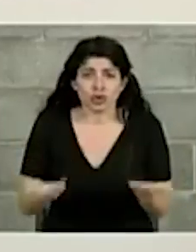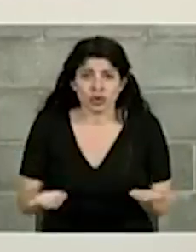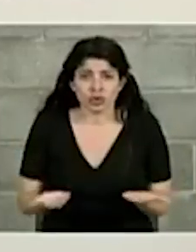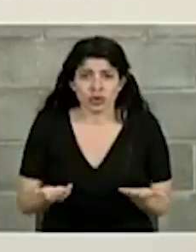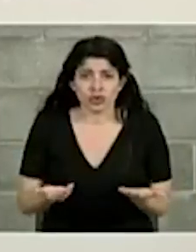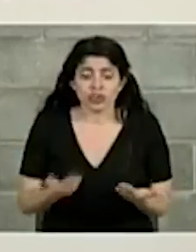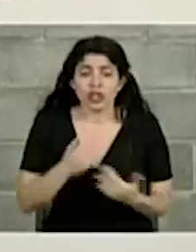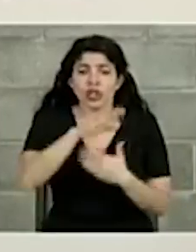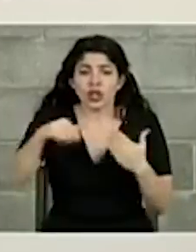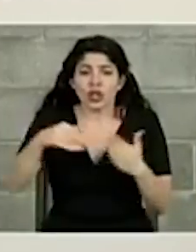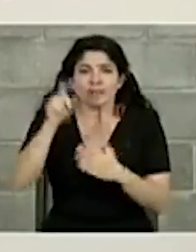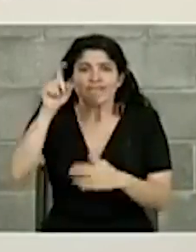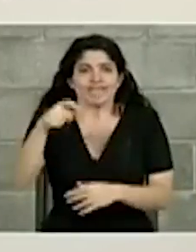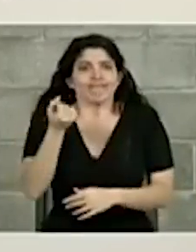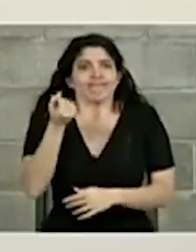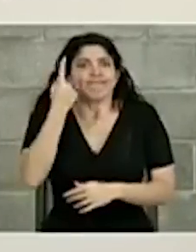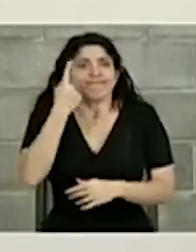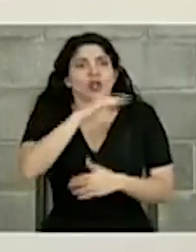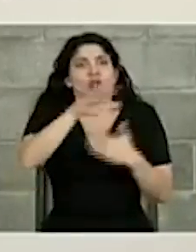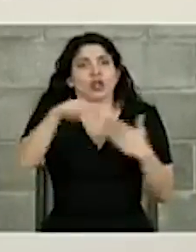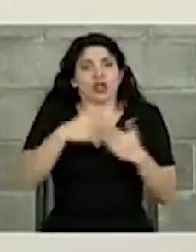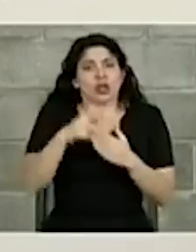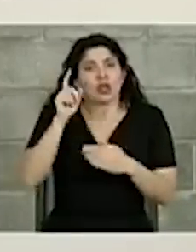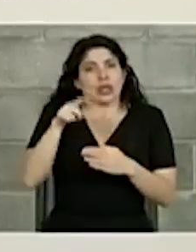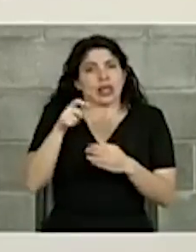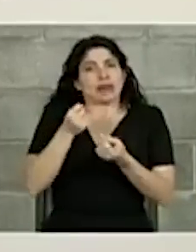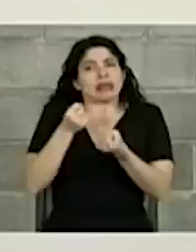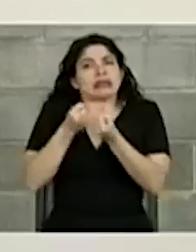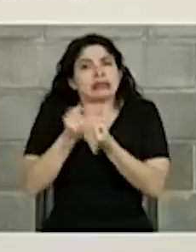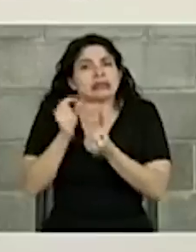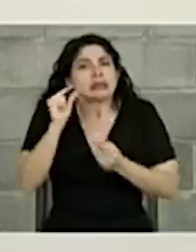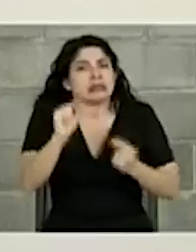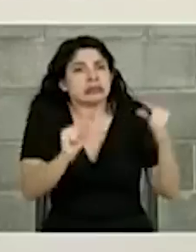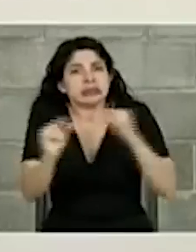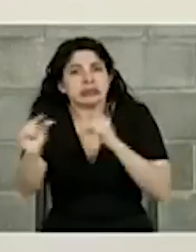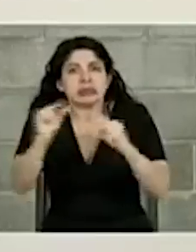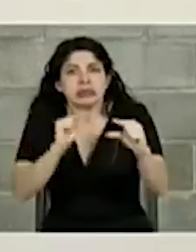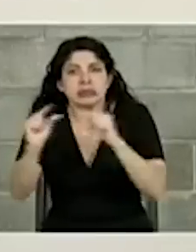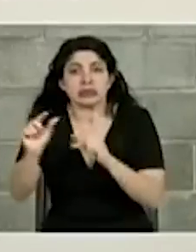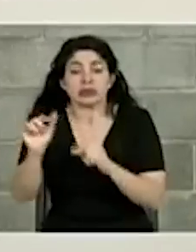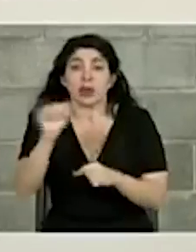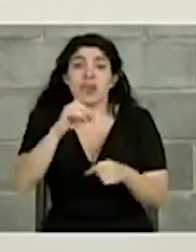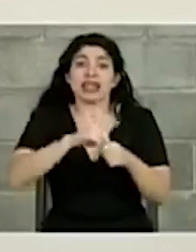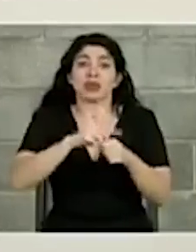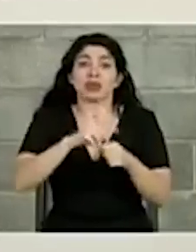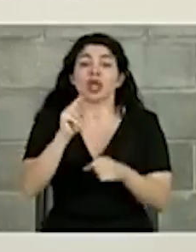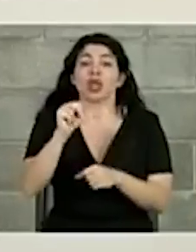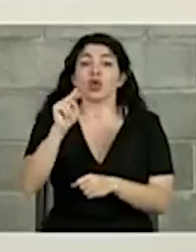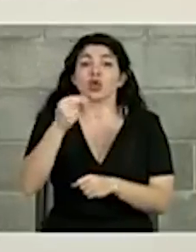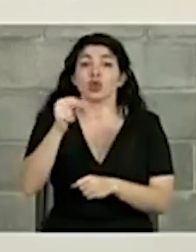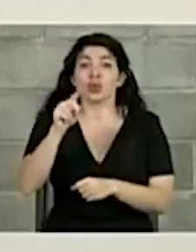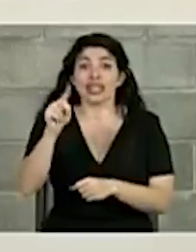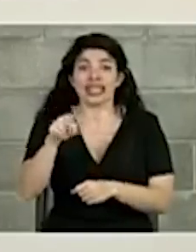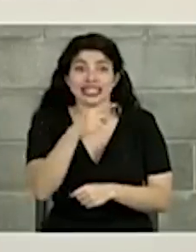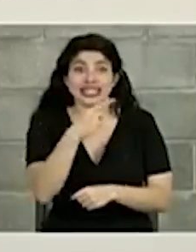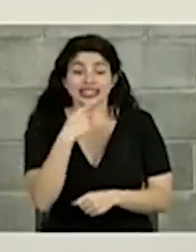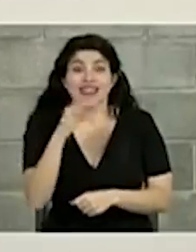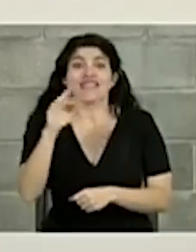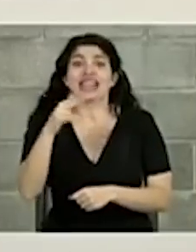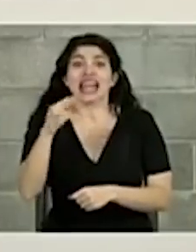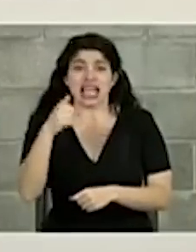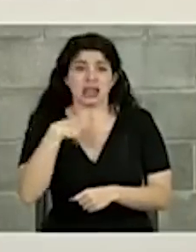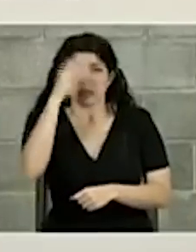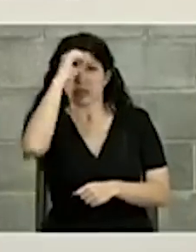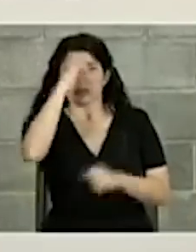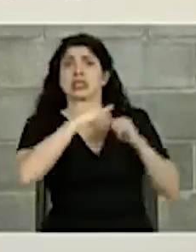es que tenemos que entender que todos tenemos que dar algo comparto lo que dice el diputado Núñez Piña la diputada Fran y lo